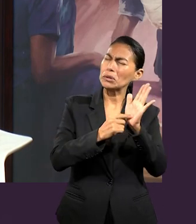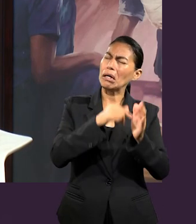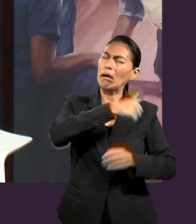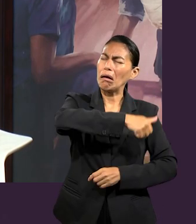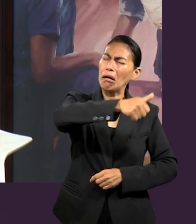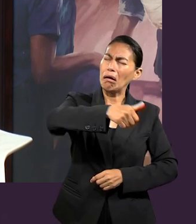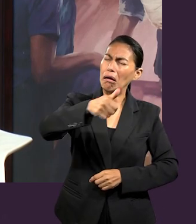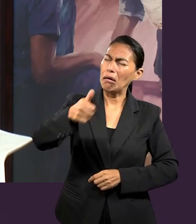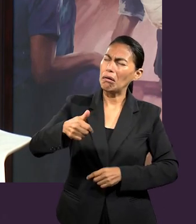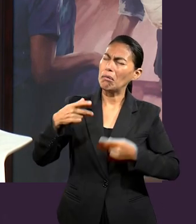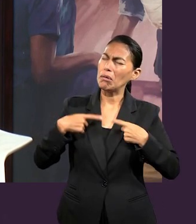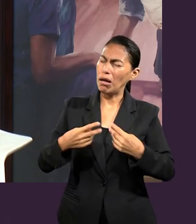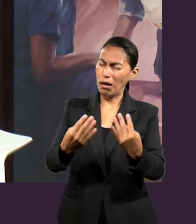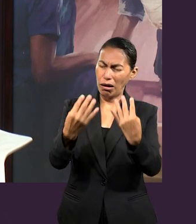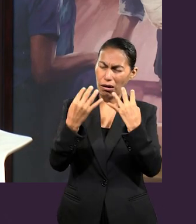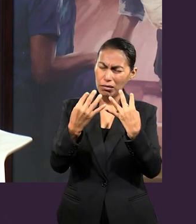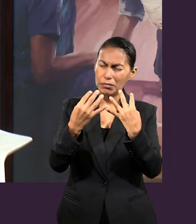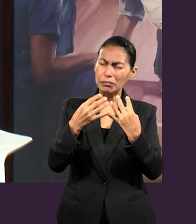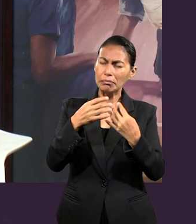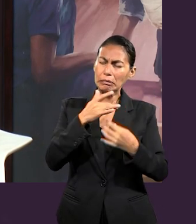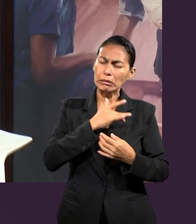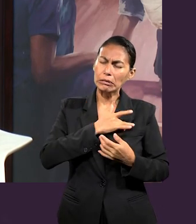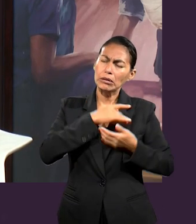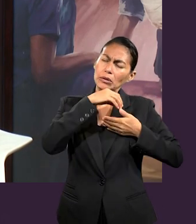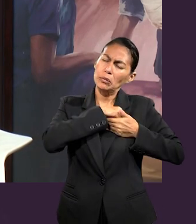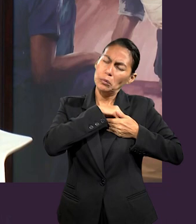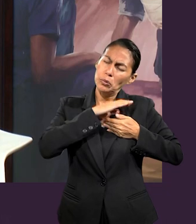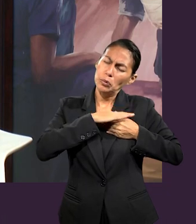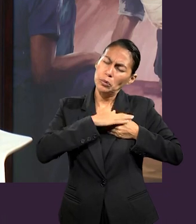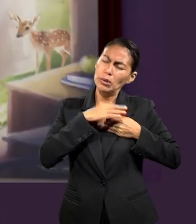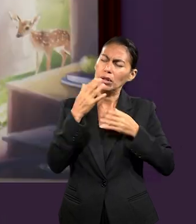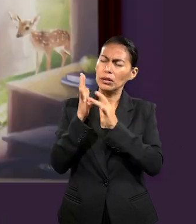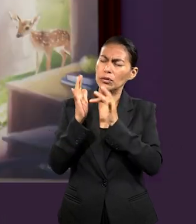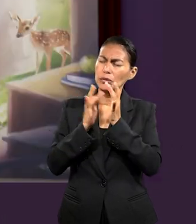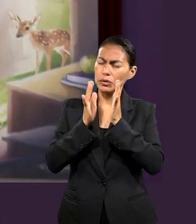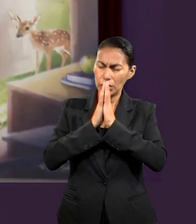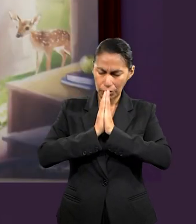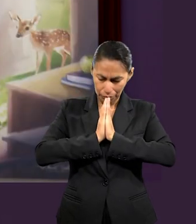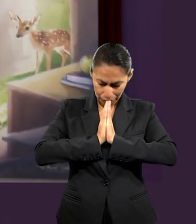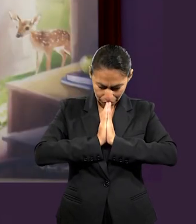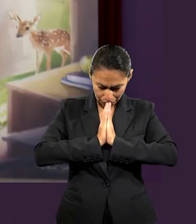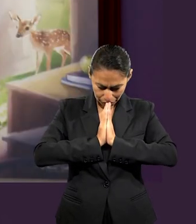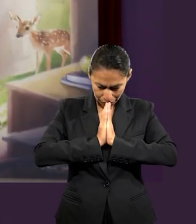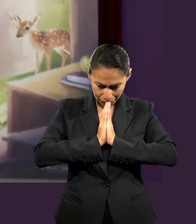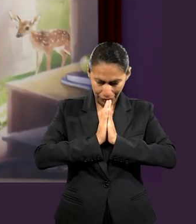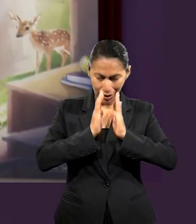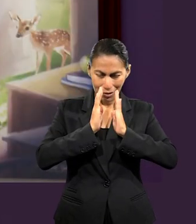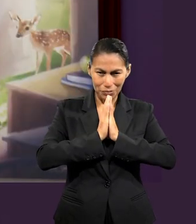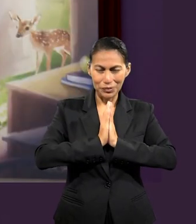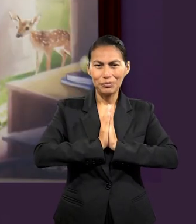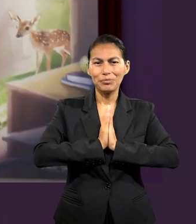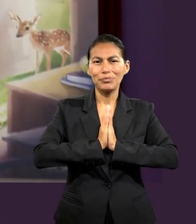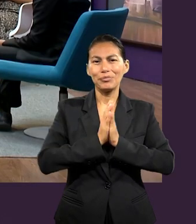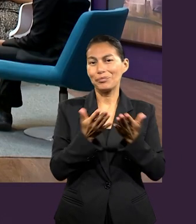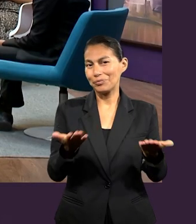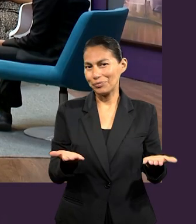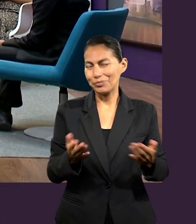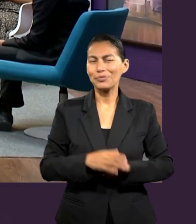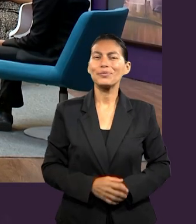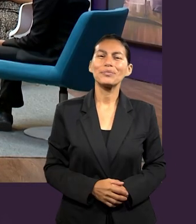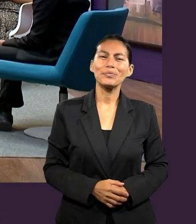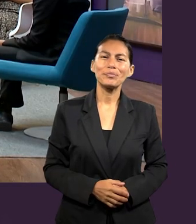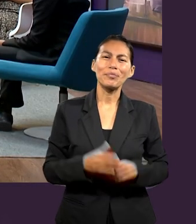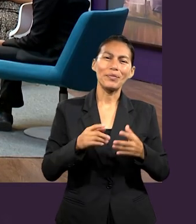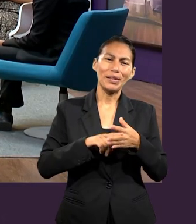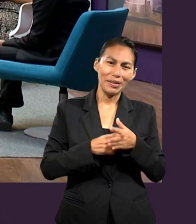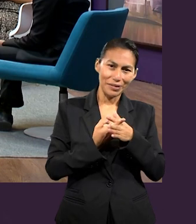quedarse en los corazones de cada uno de los oyentes. En el nombre de Cristo Jesús. Amén. Muy bien, vamos a abrir nuestro diálogo